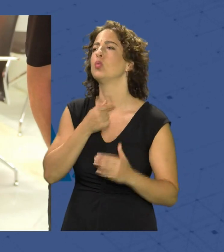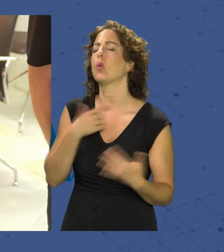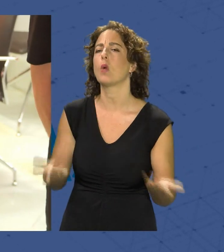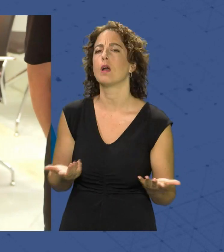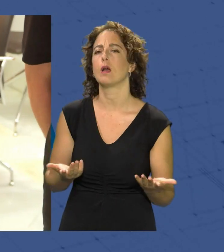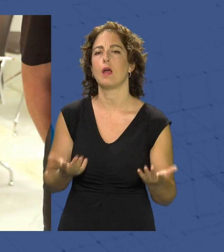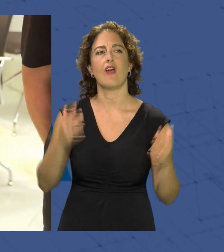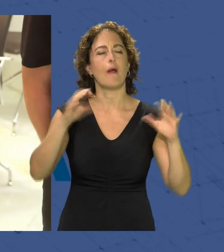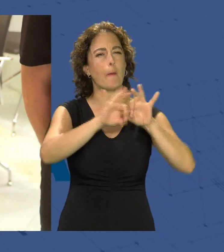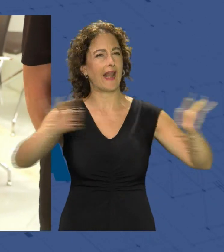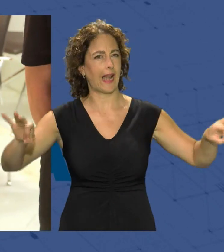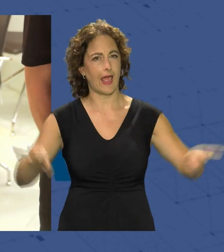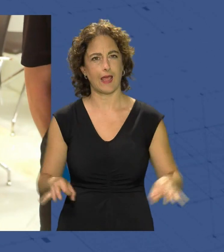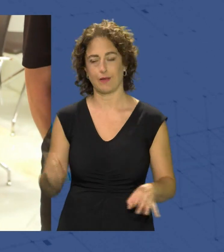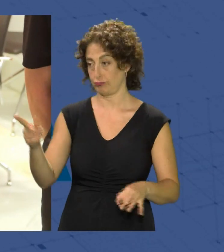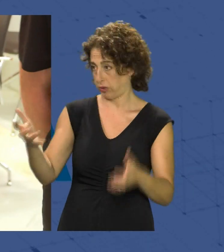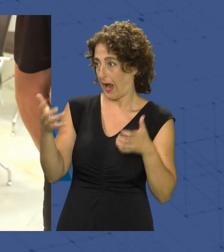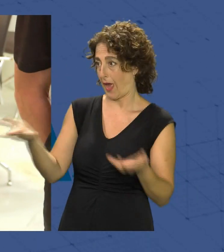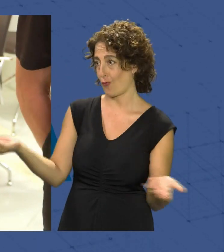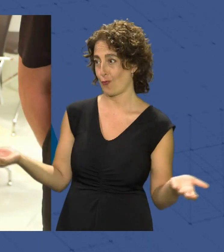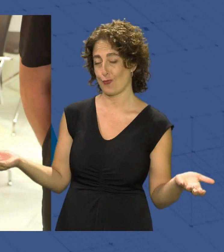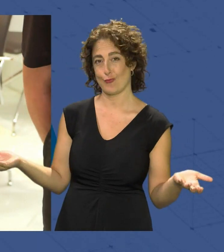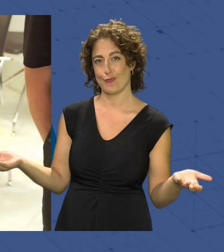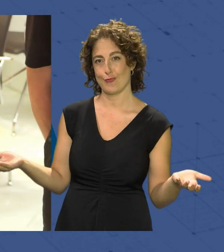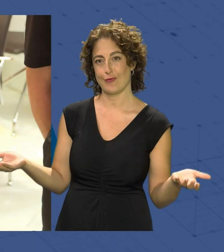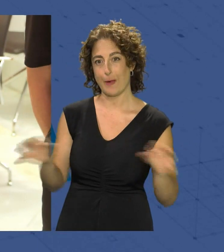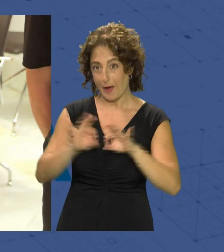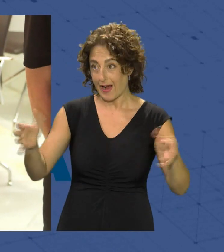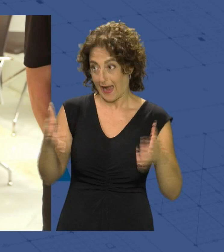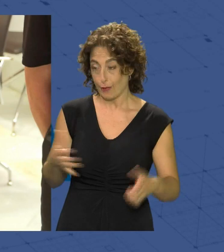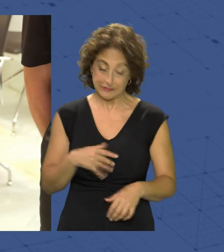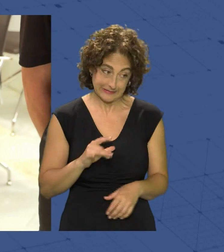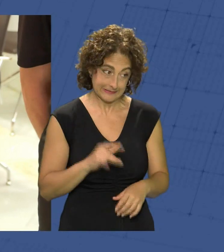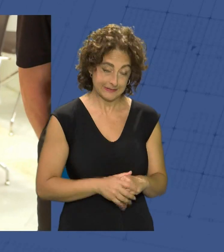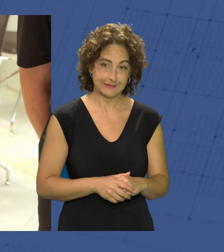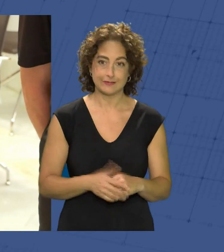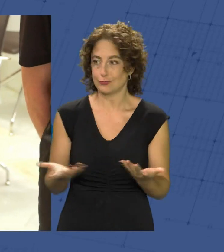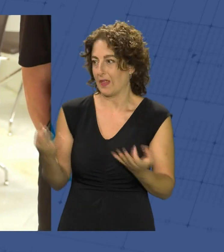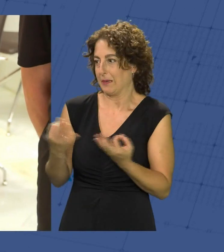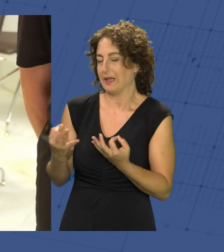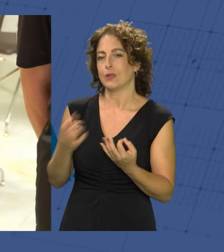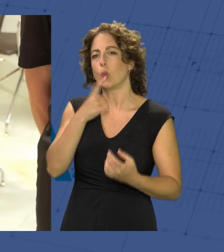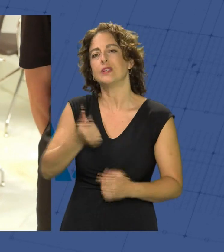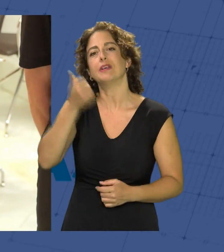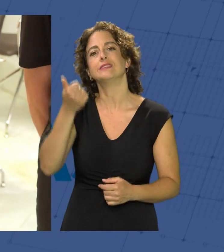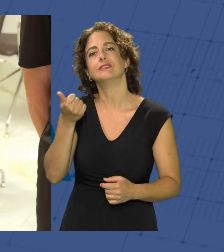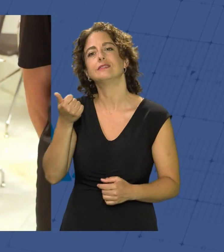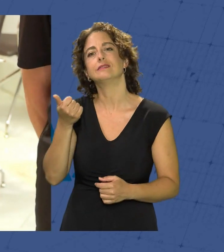la barra la barra que es donde ha ganado y ha ganado la barra sí ¿y entonces qué ha pasado? ¿que te ha esforzado más? qué?